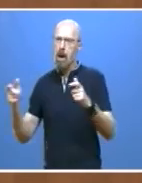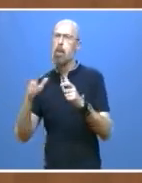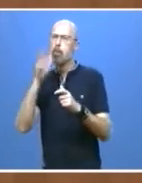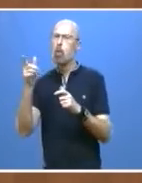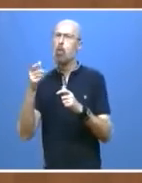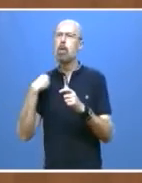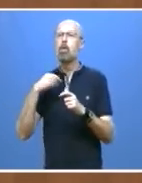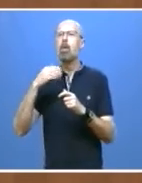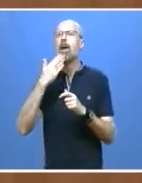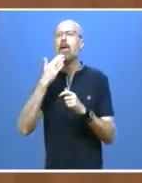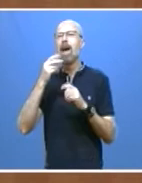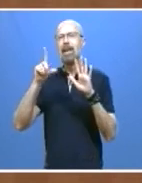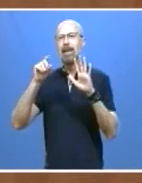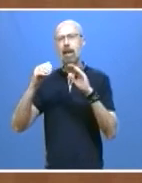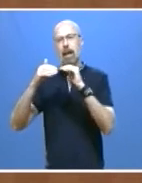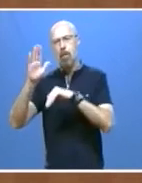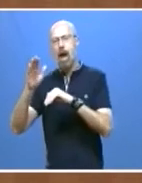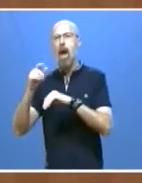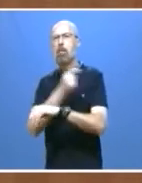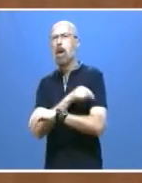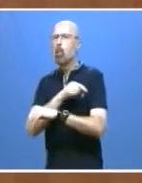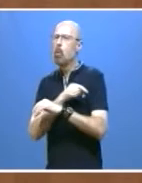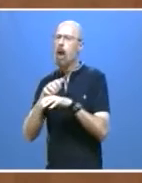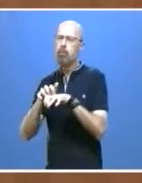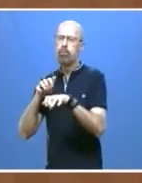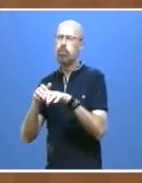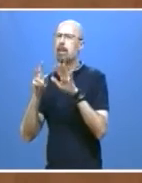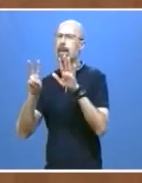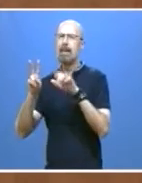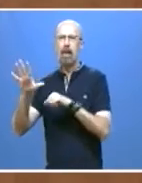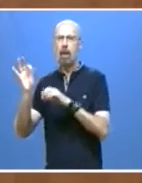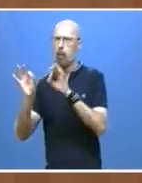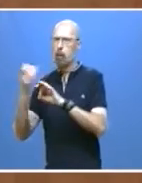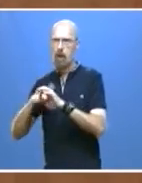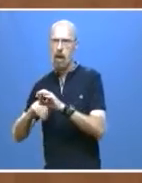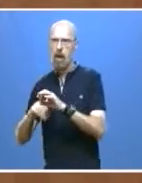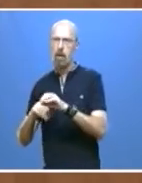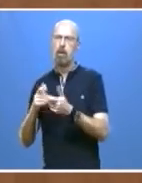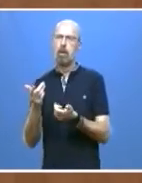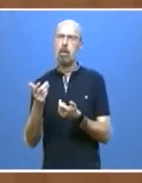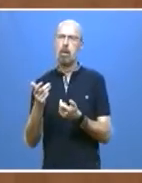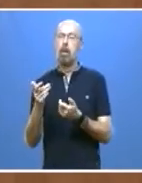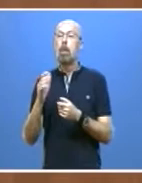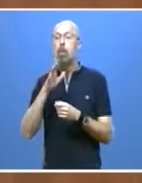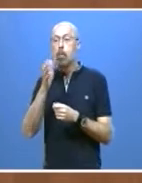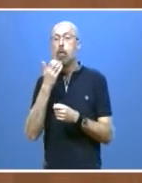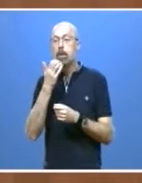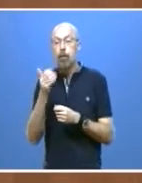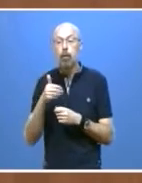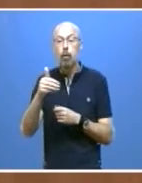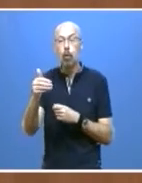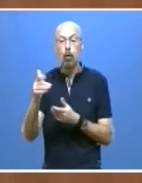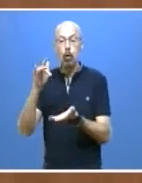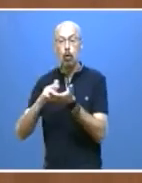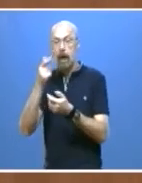años y del personal sociosanitario con el fin de reducir su impacto ante la posibilidad de que coincida